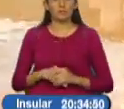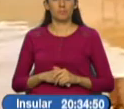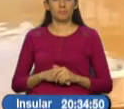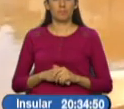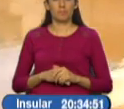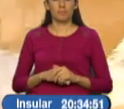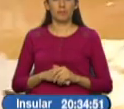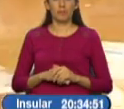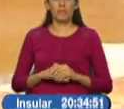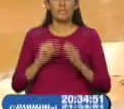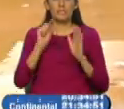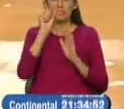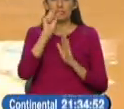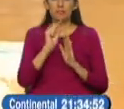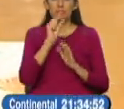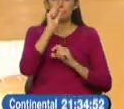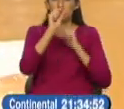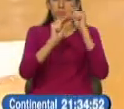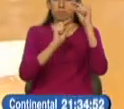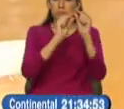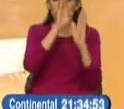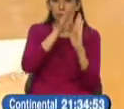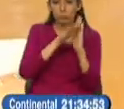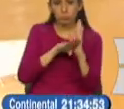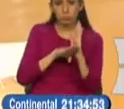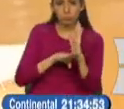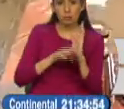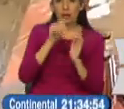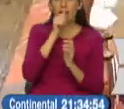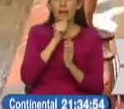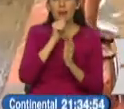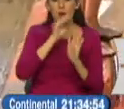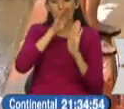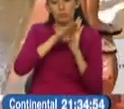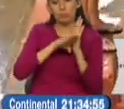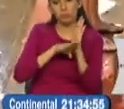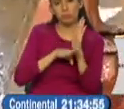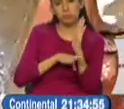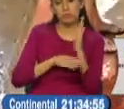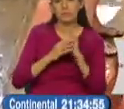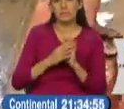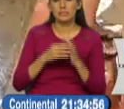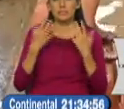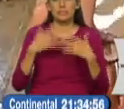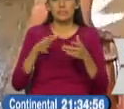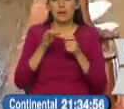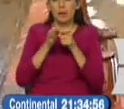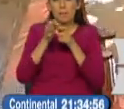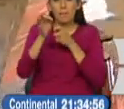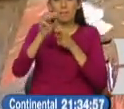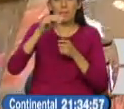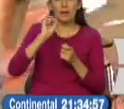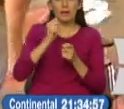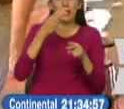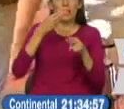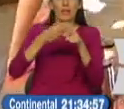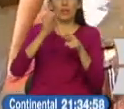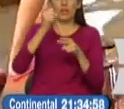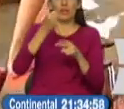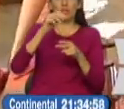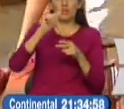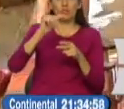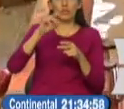De a poco, el agua va descendiendo en el cantón Santa Ana de la provincia de Manaví, considerado el más afectado por las inundaciones tras el